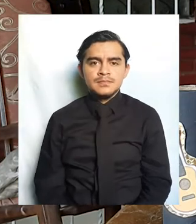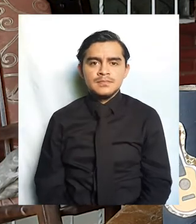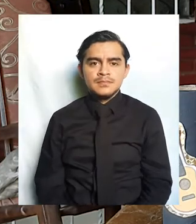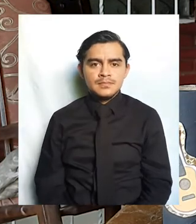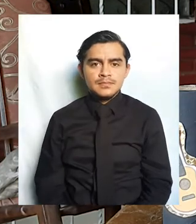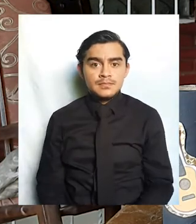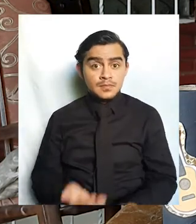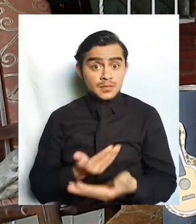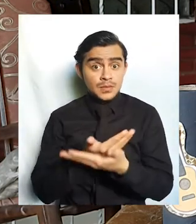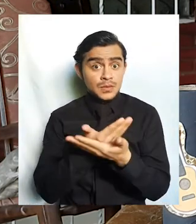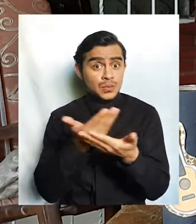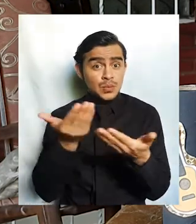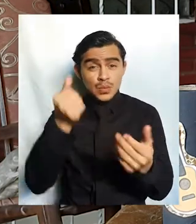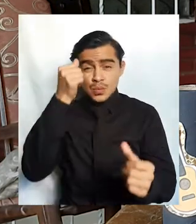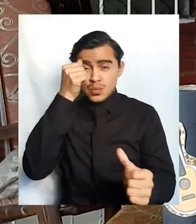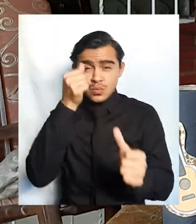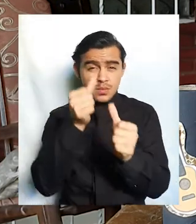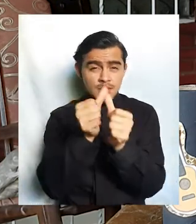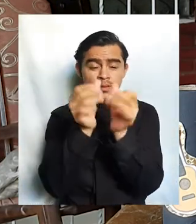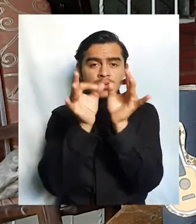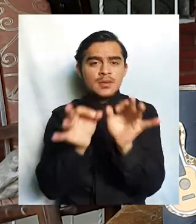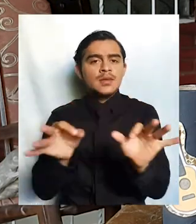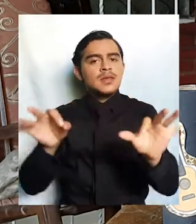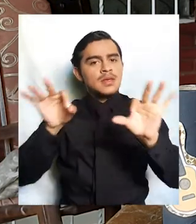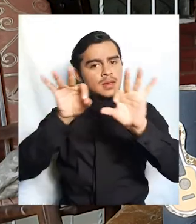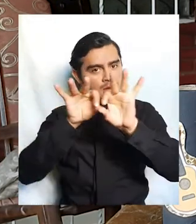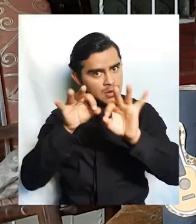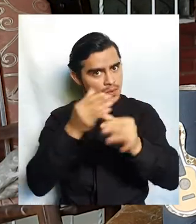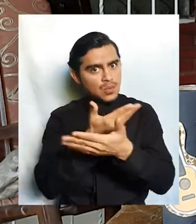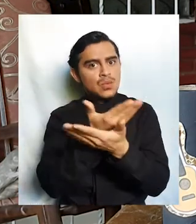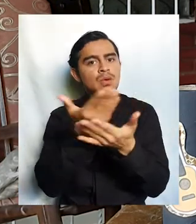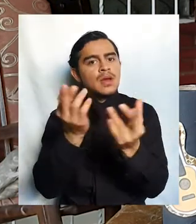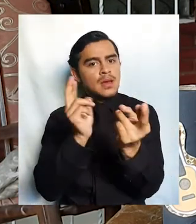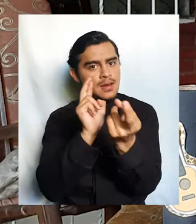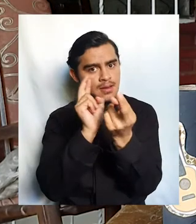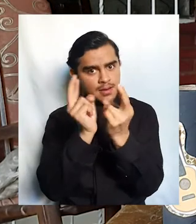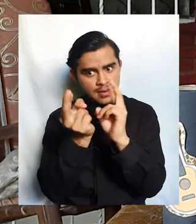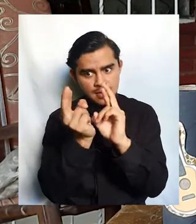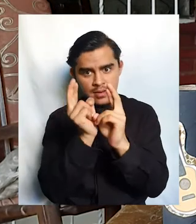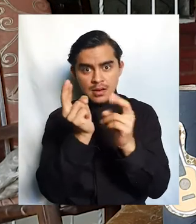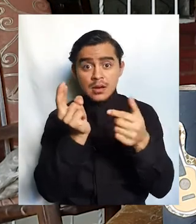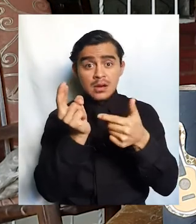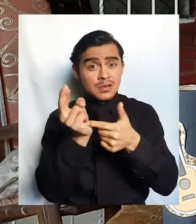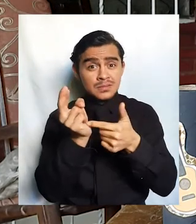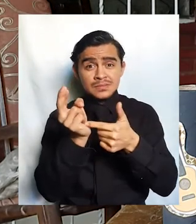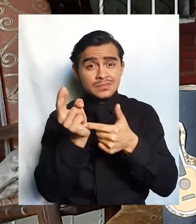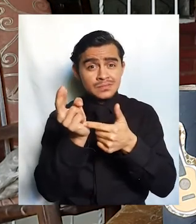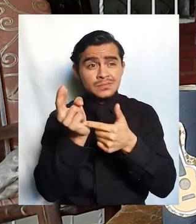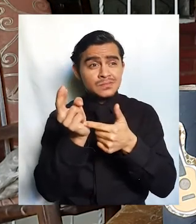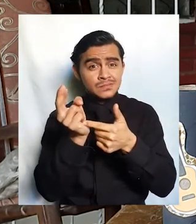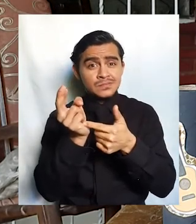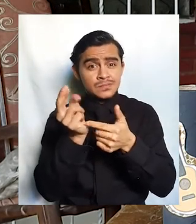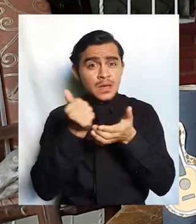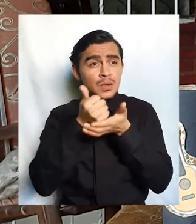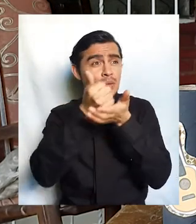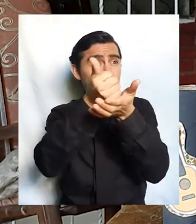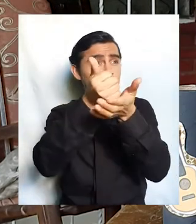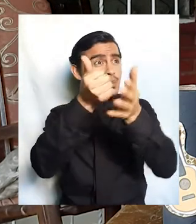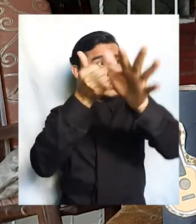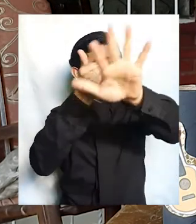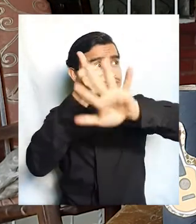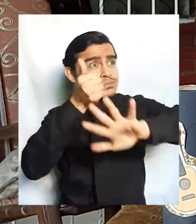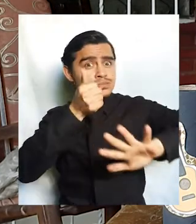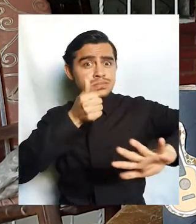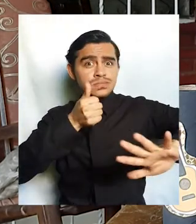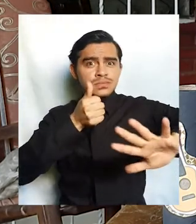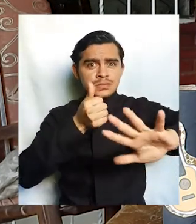Recordemos que es muy importante que nosotros reciclemos. Al nosotros reciclar, le estamos ayudando al medio ambiente y también, pues